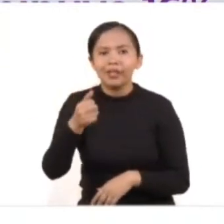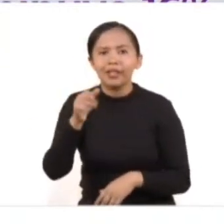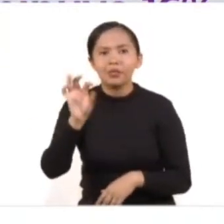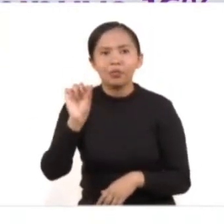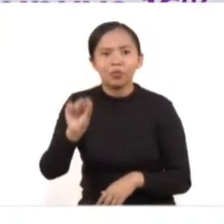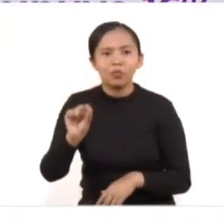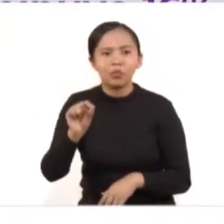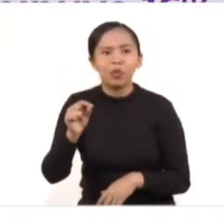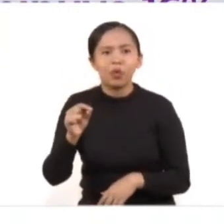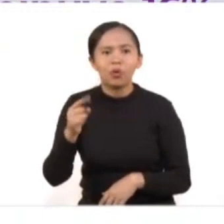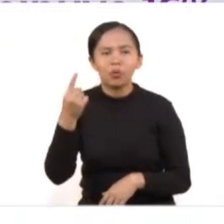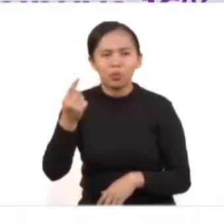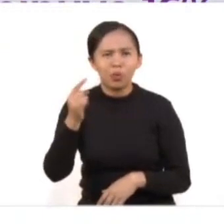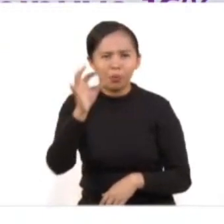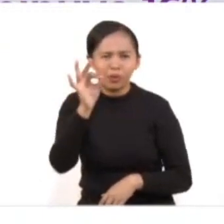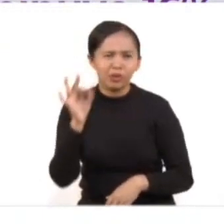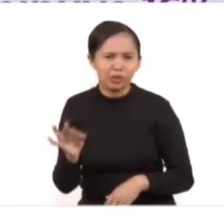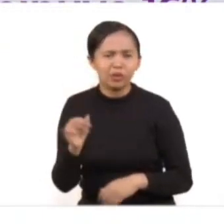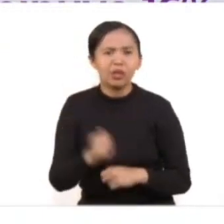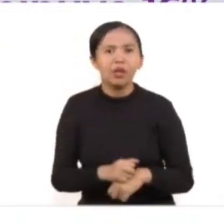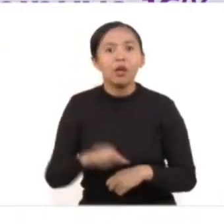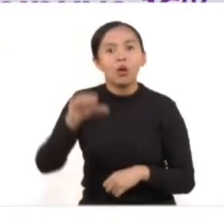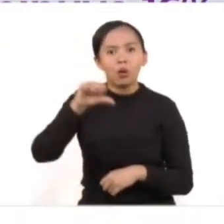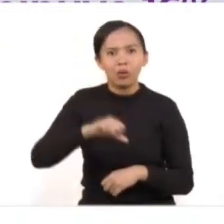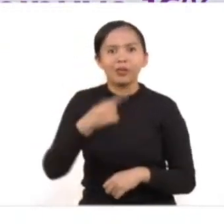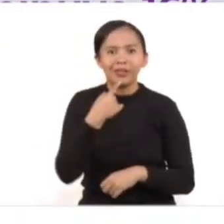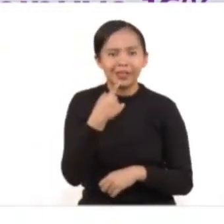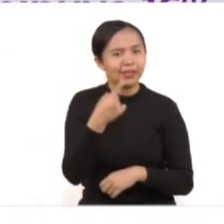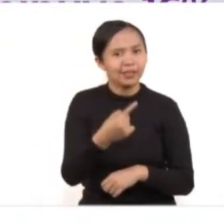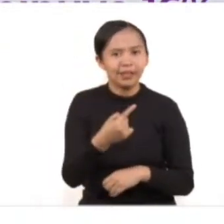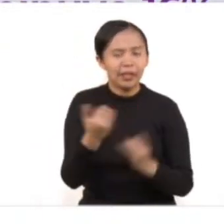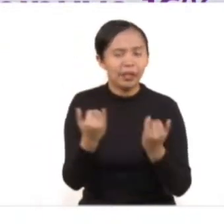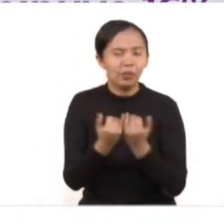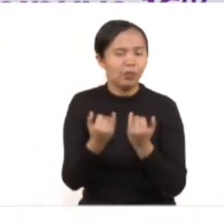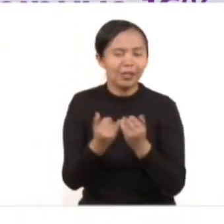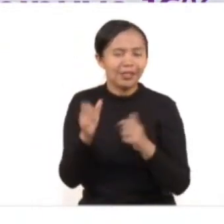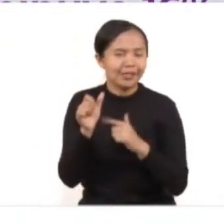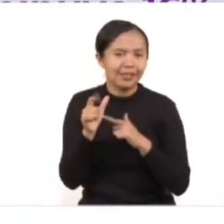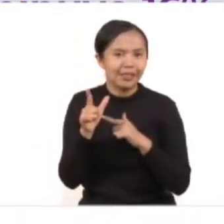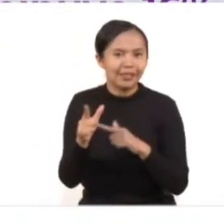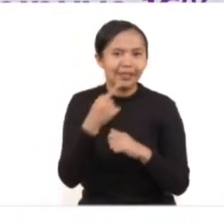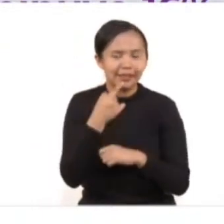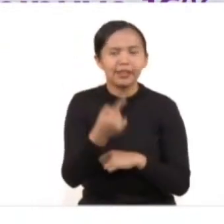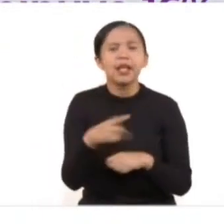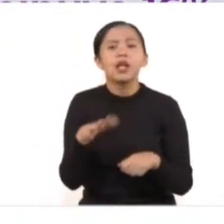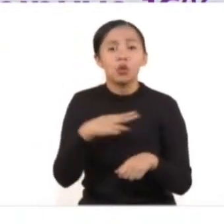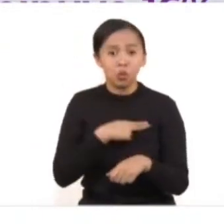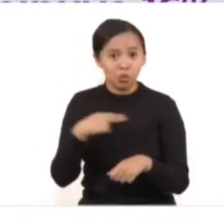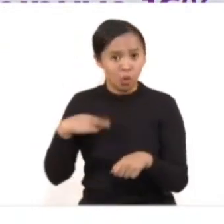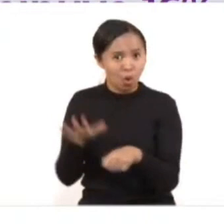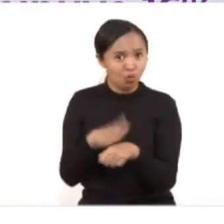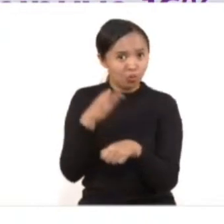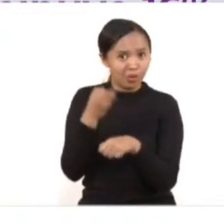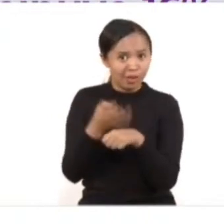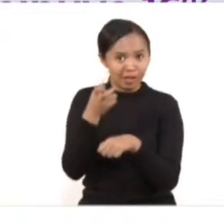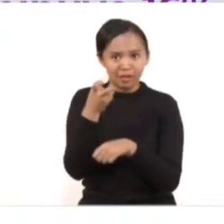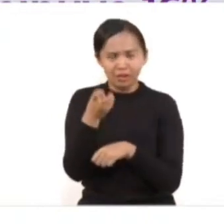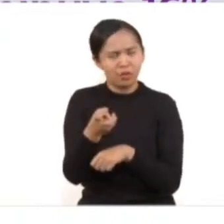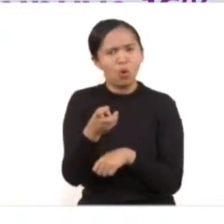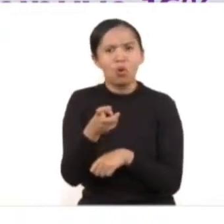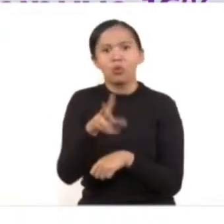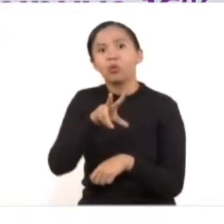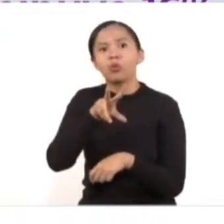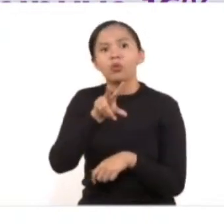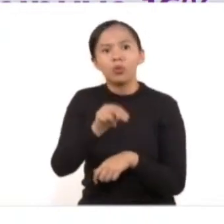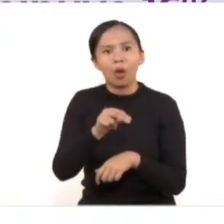por ciento. Siempre lo decimos y hoy no va a ser la excepción. No estamos satisfechas. Transformar una